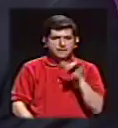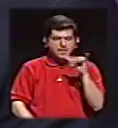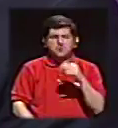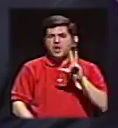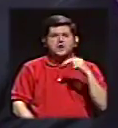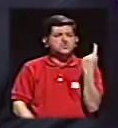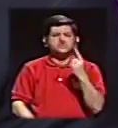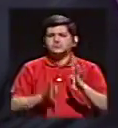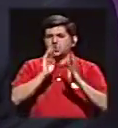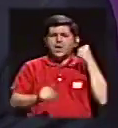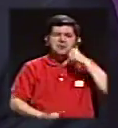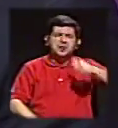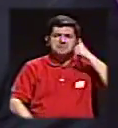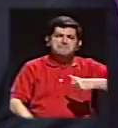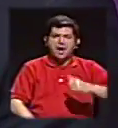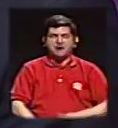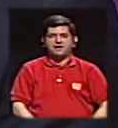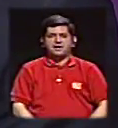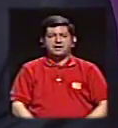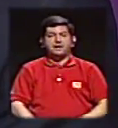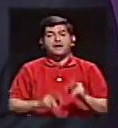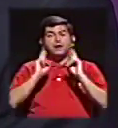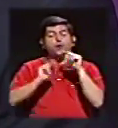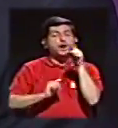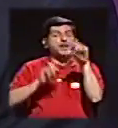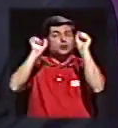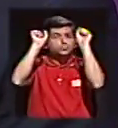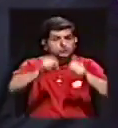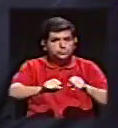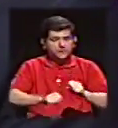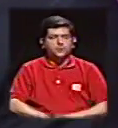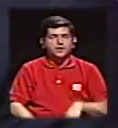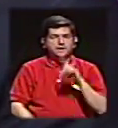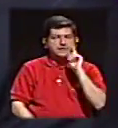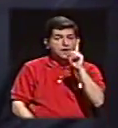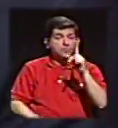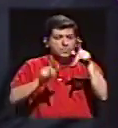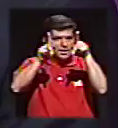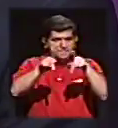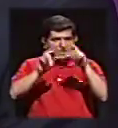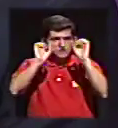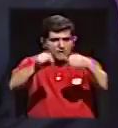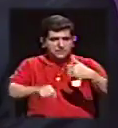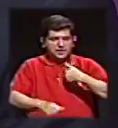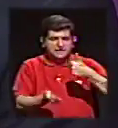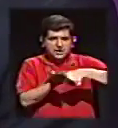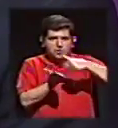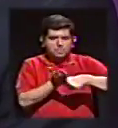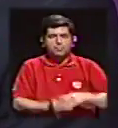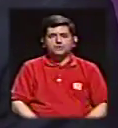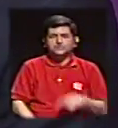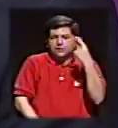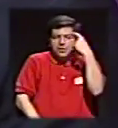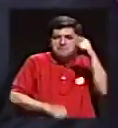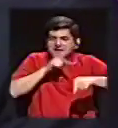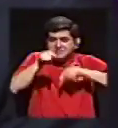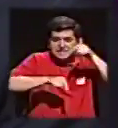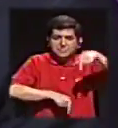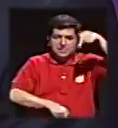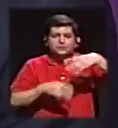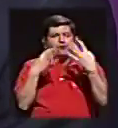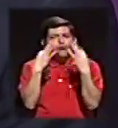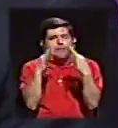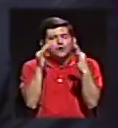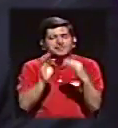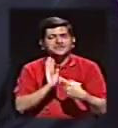de hablar paja. Así que ojalá usted sea una de esas personas que puedan tener un voto crítico que es lo que hoy